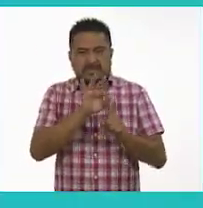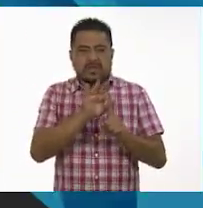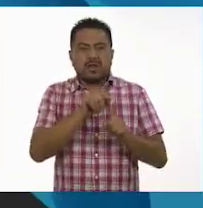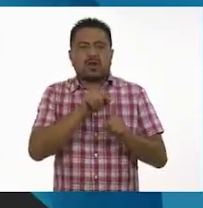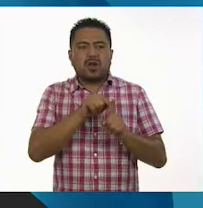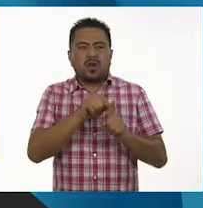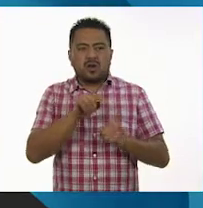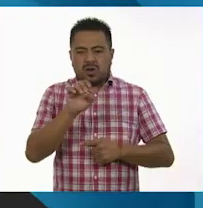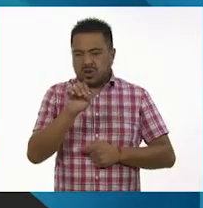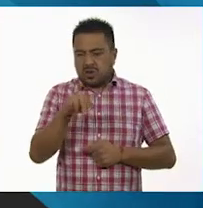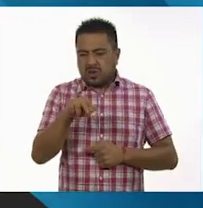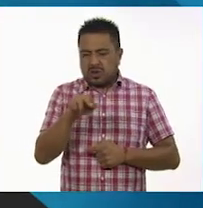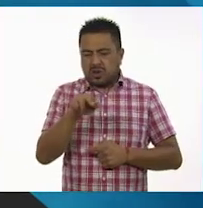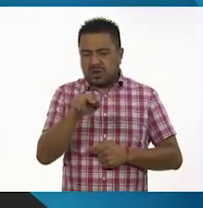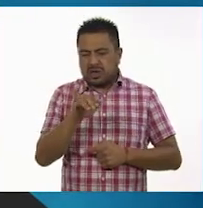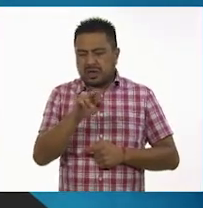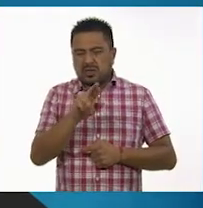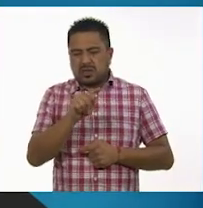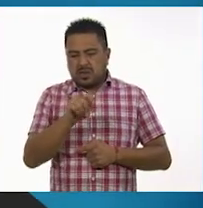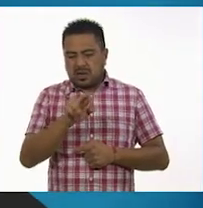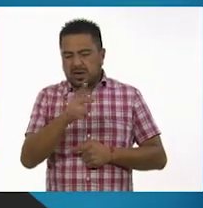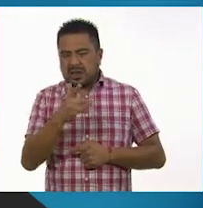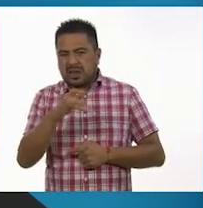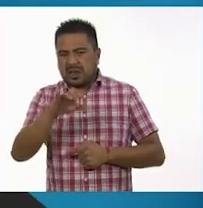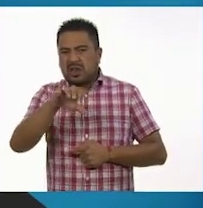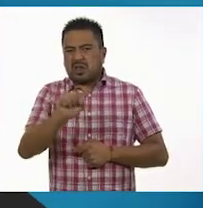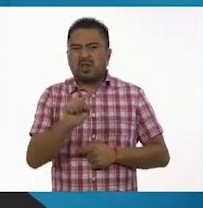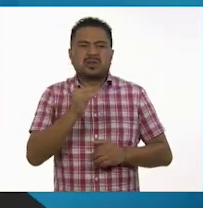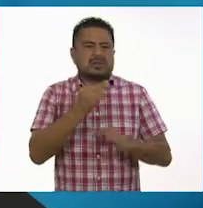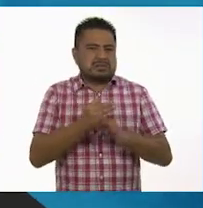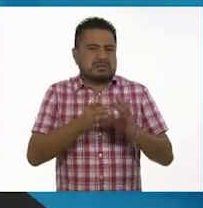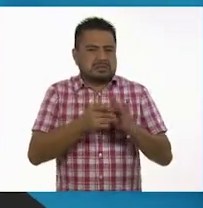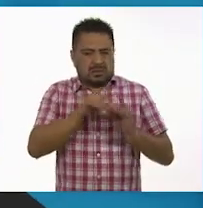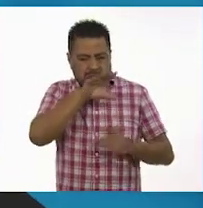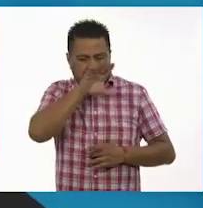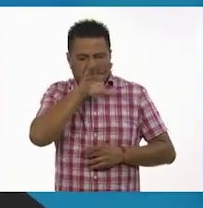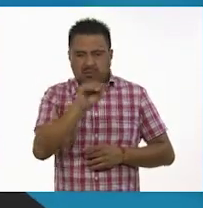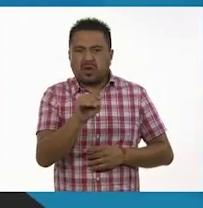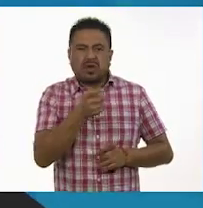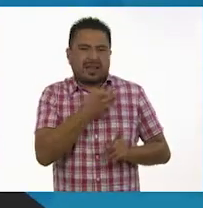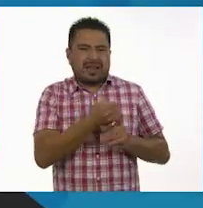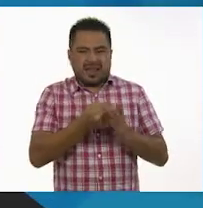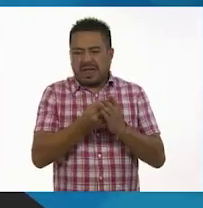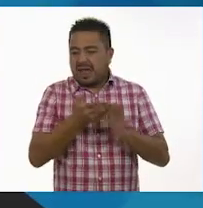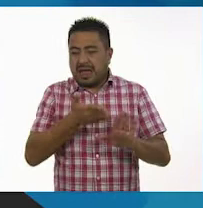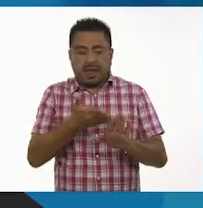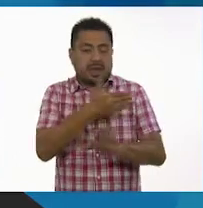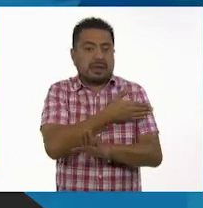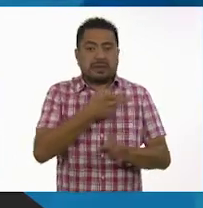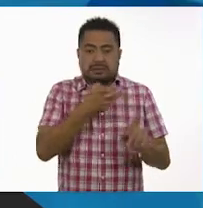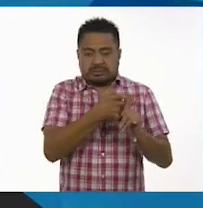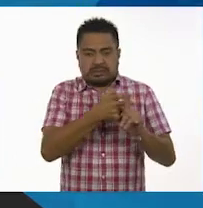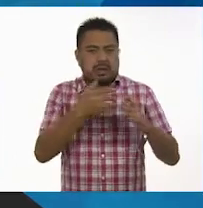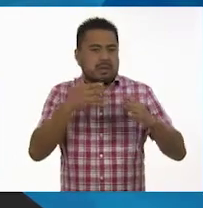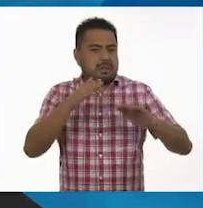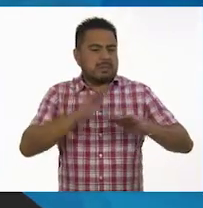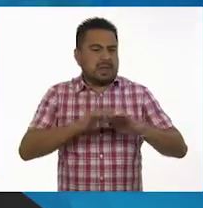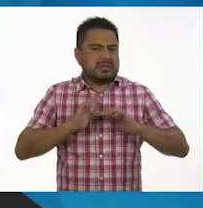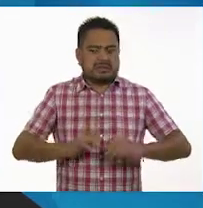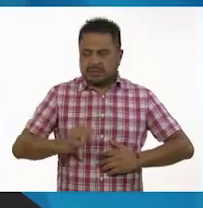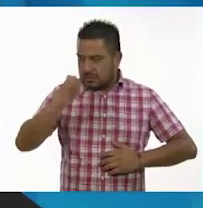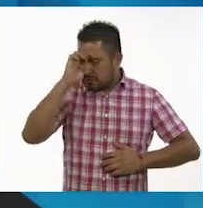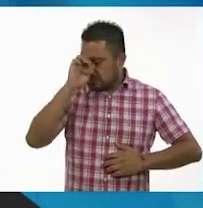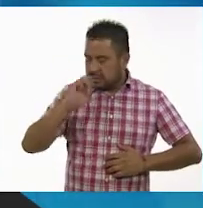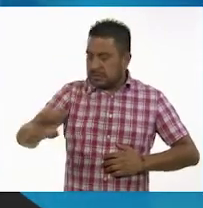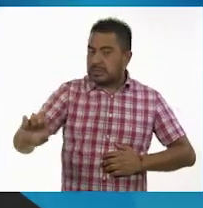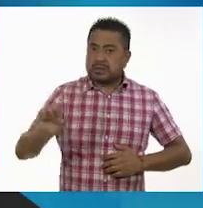ornitorrincos y las equidnas que mencionamos en la clase anterior. Son organismos un poco extraños